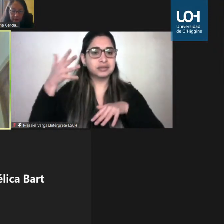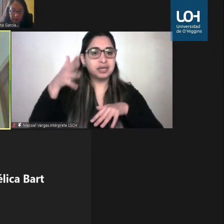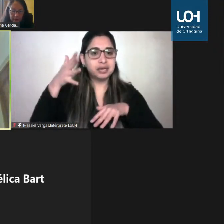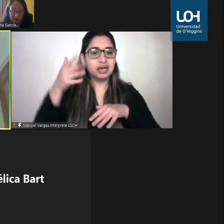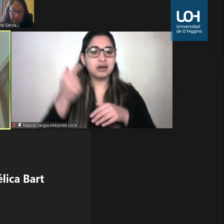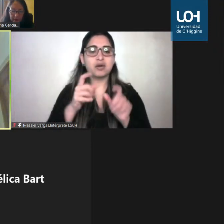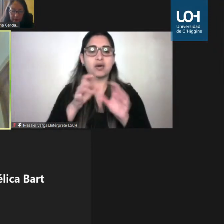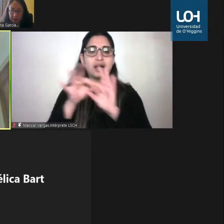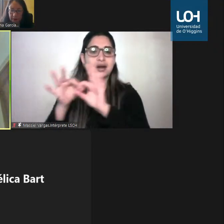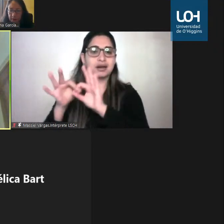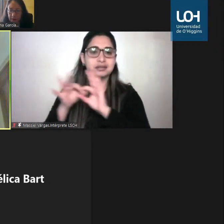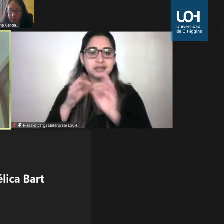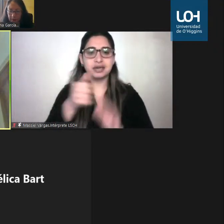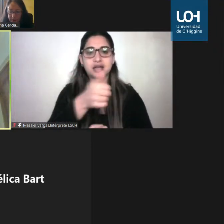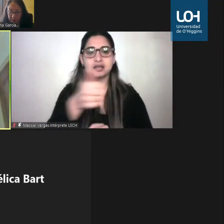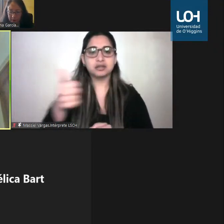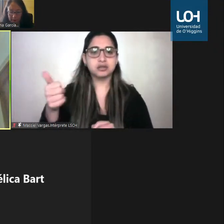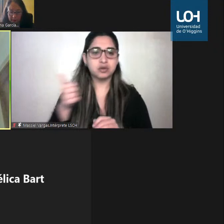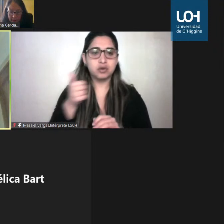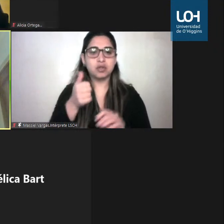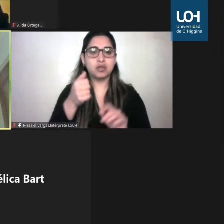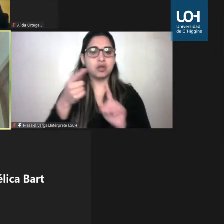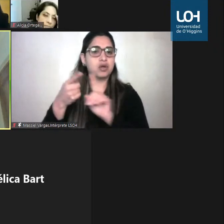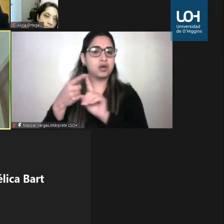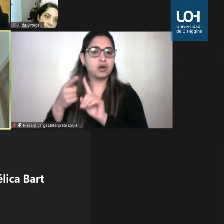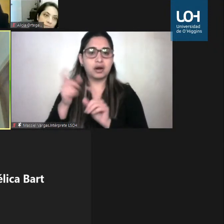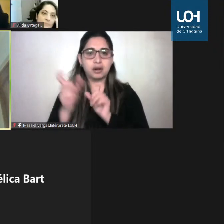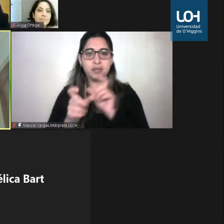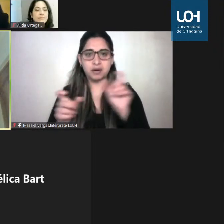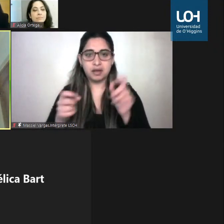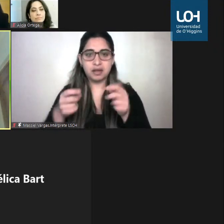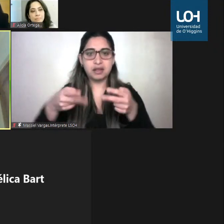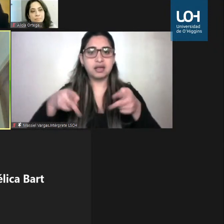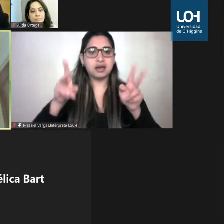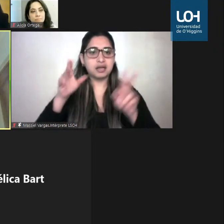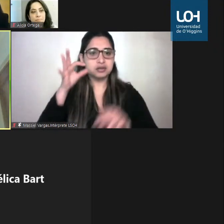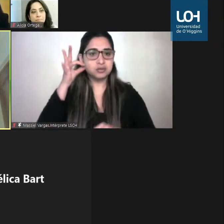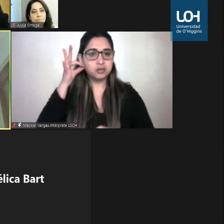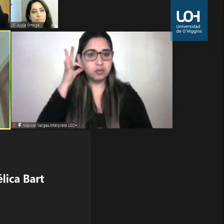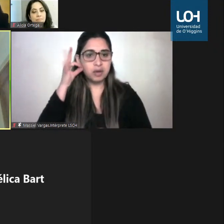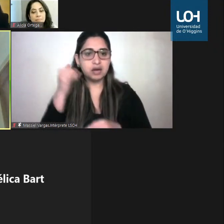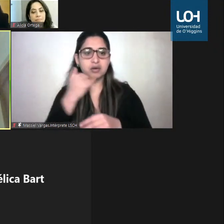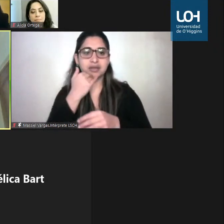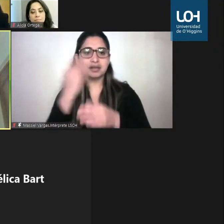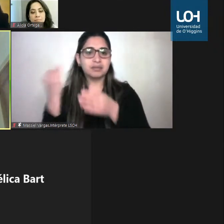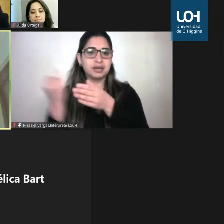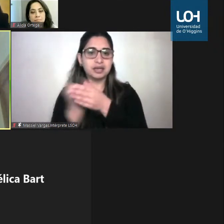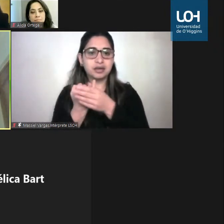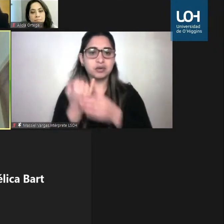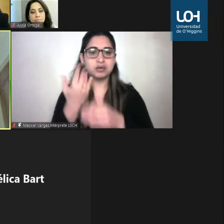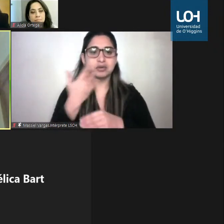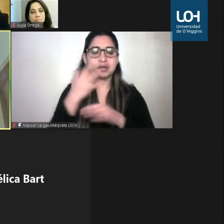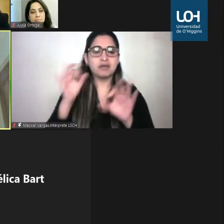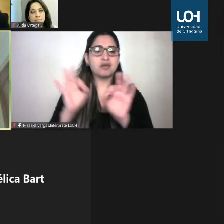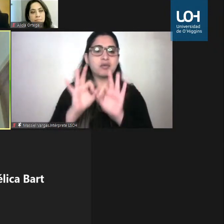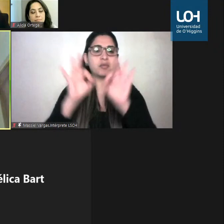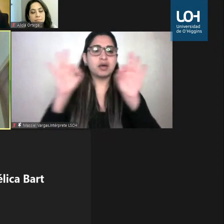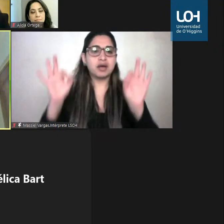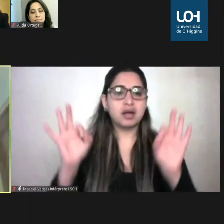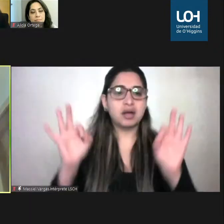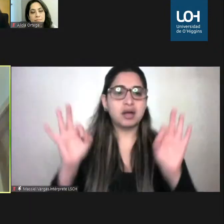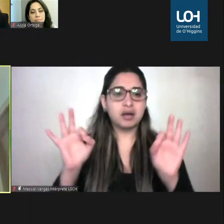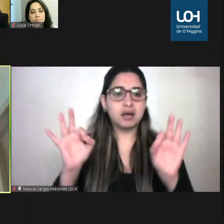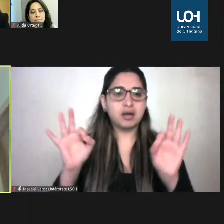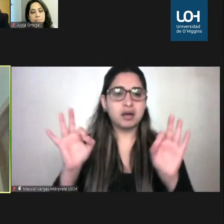todos los participantes en este webinar derechos humanos de inclusión y en forma muy pero muy especial a nuestras destacadas